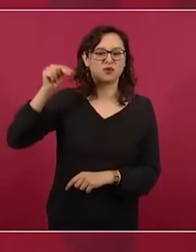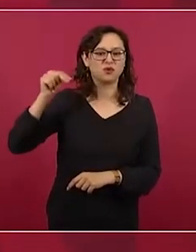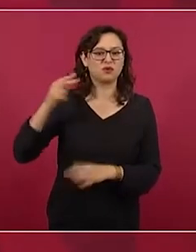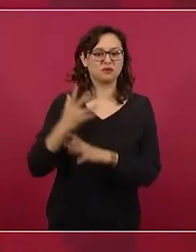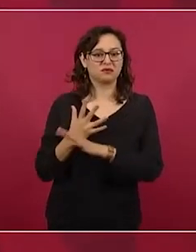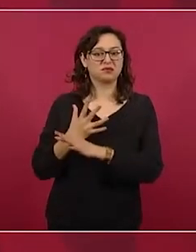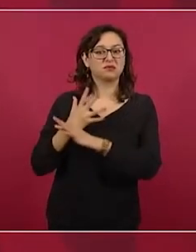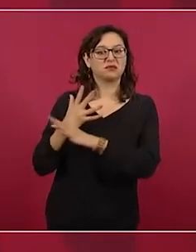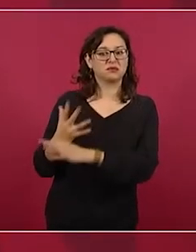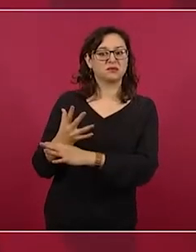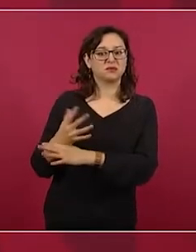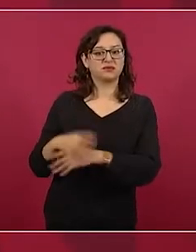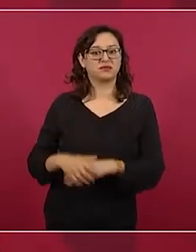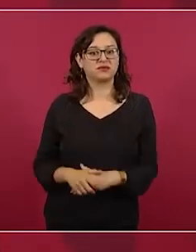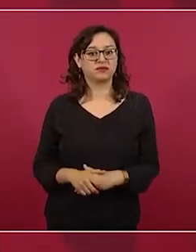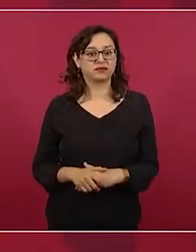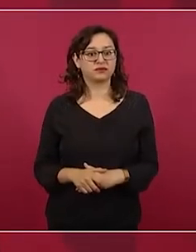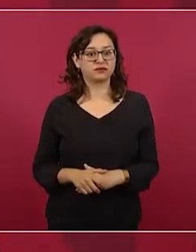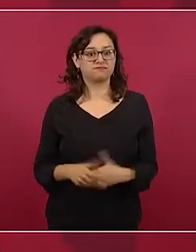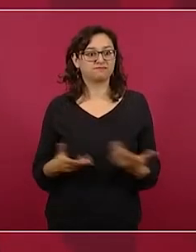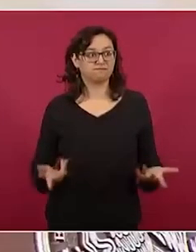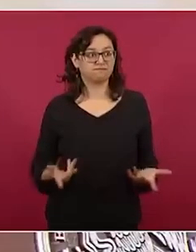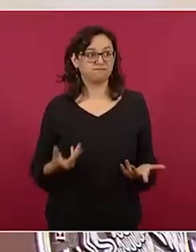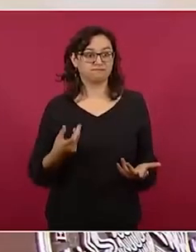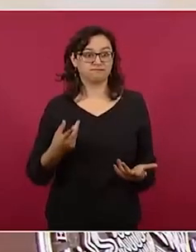Somos más americanos.